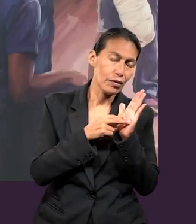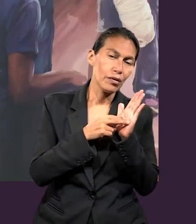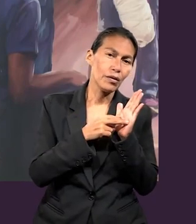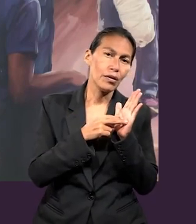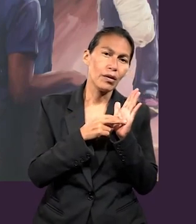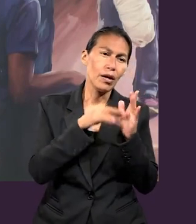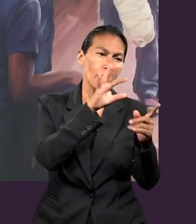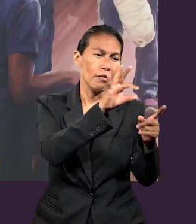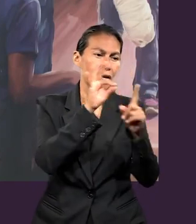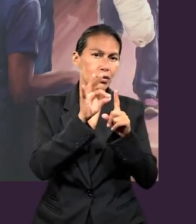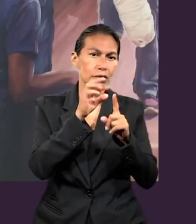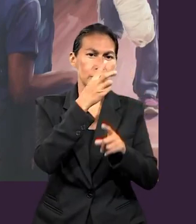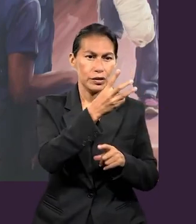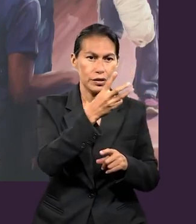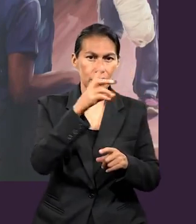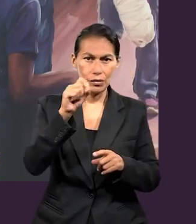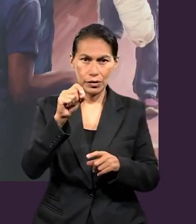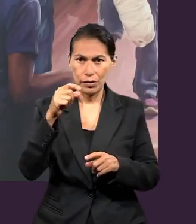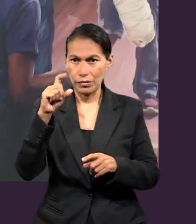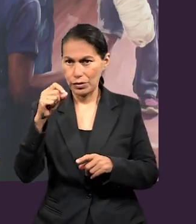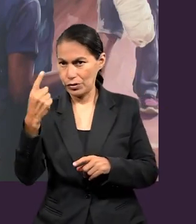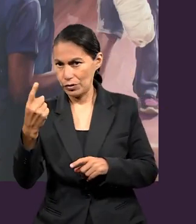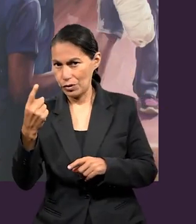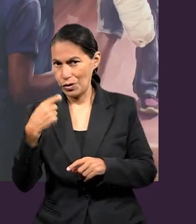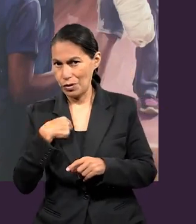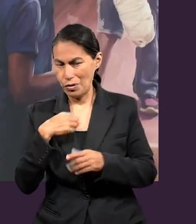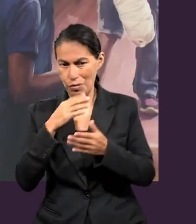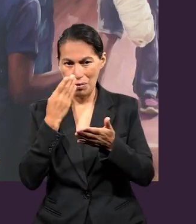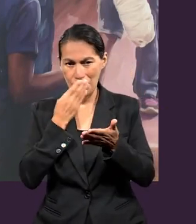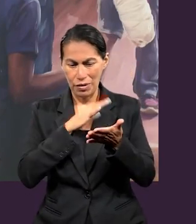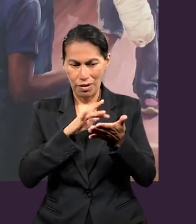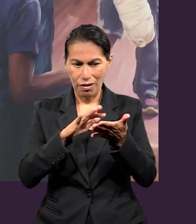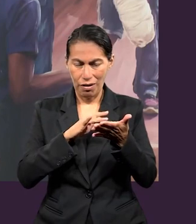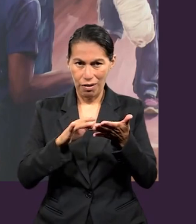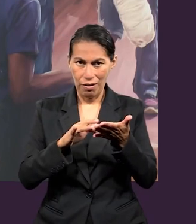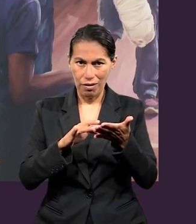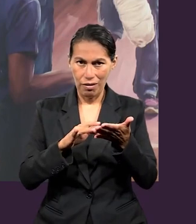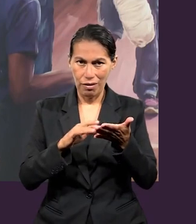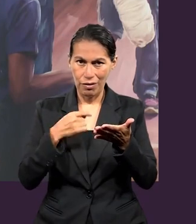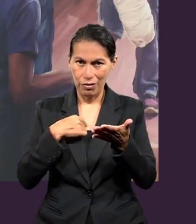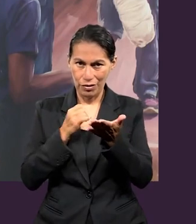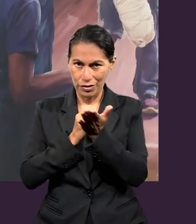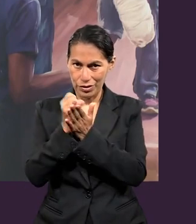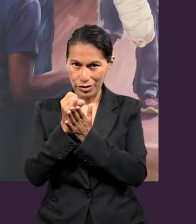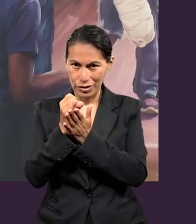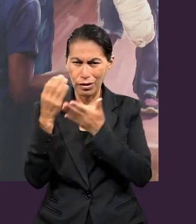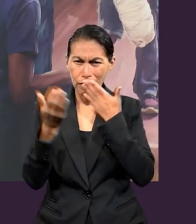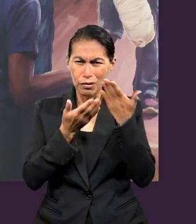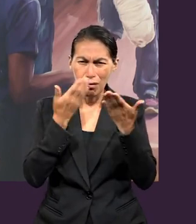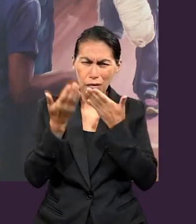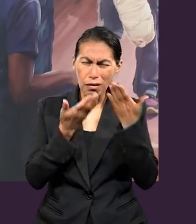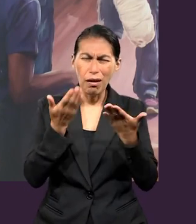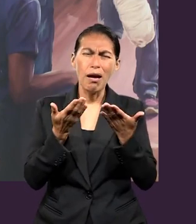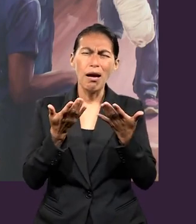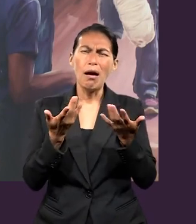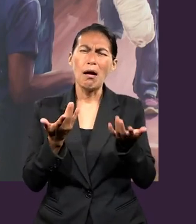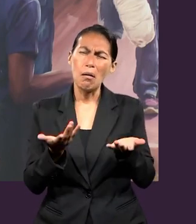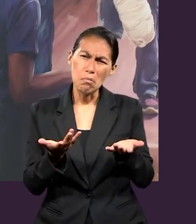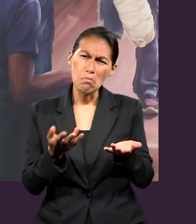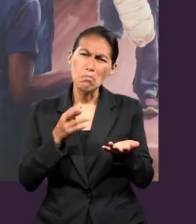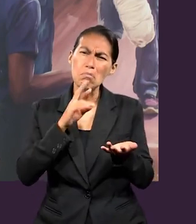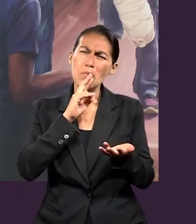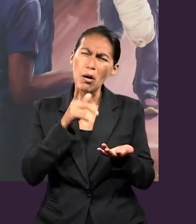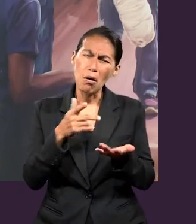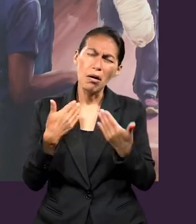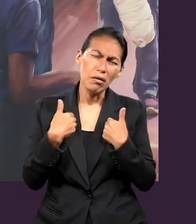Pues el versículo de Efesios 3, 20 y 21, voy a leer la versión de Dios hablado y que fue la versión que yo decidí estudiar